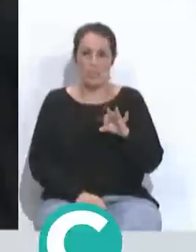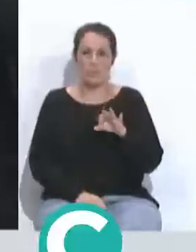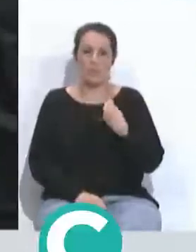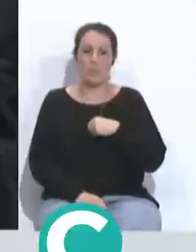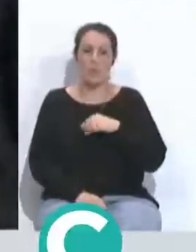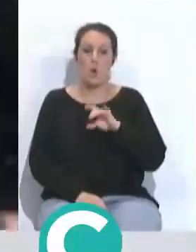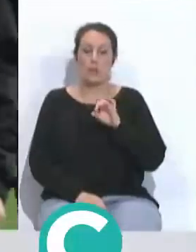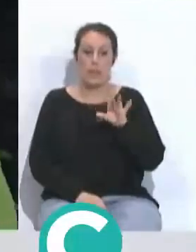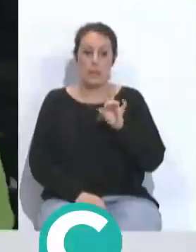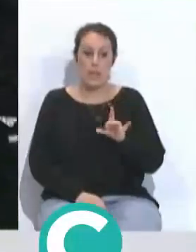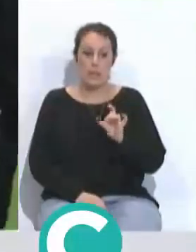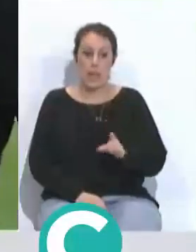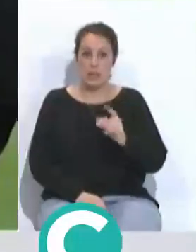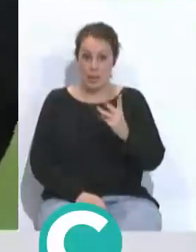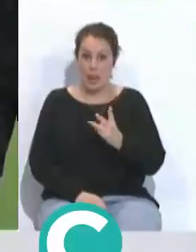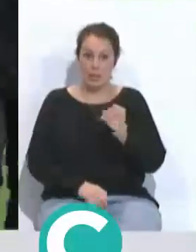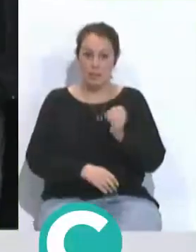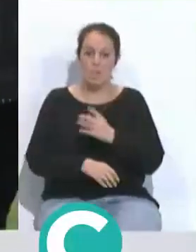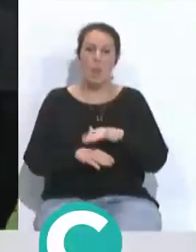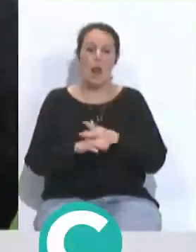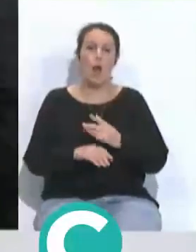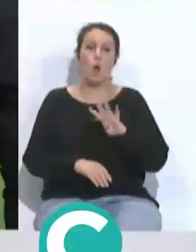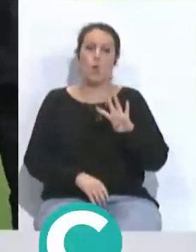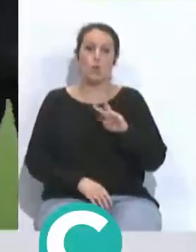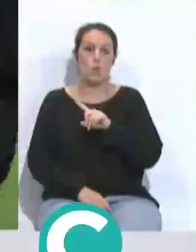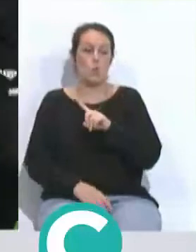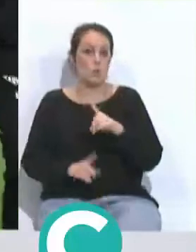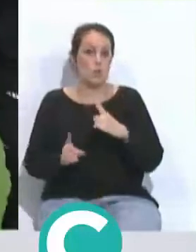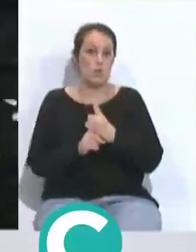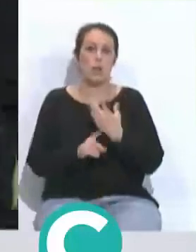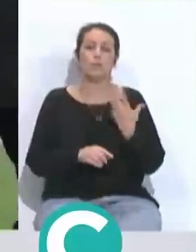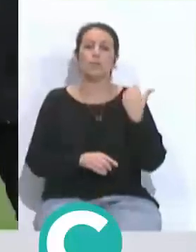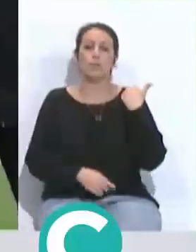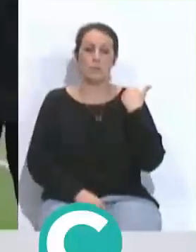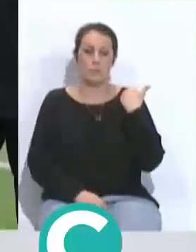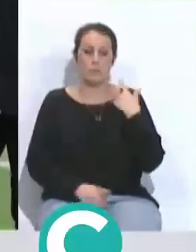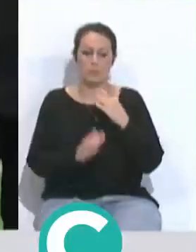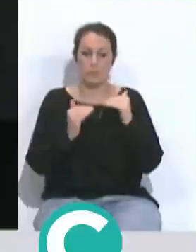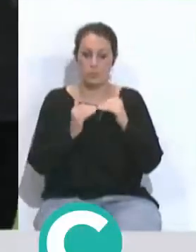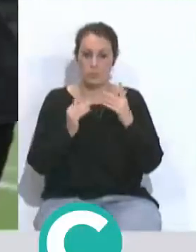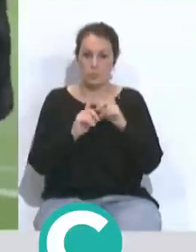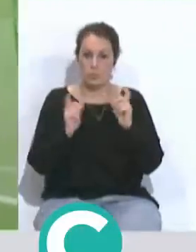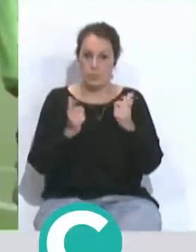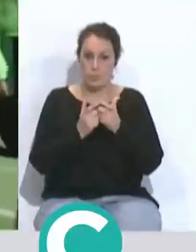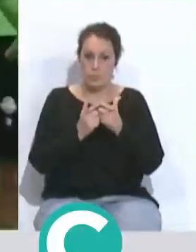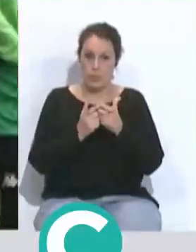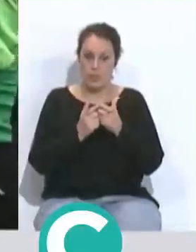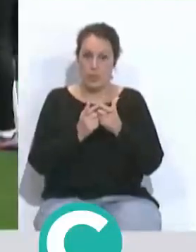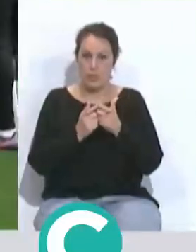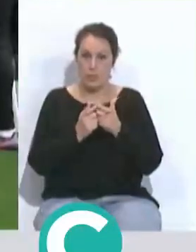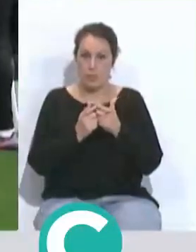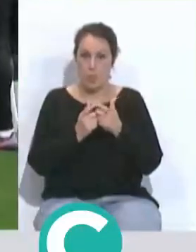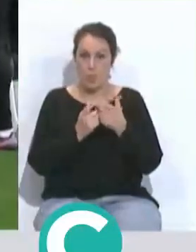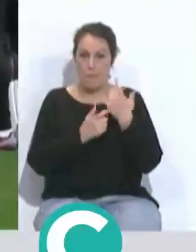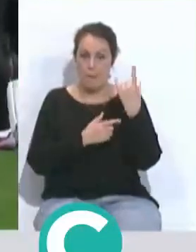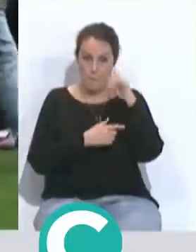esos tres tantos para quedar con el 4 a 1 antes había empatado el equipo Pamplonica y